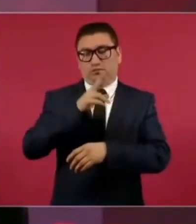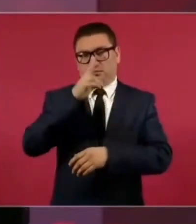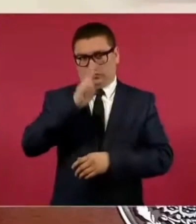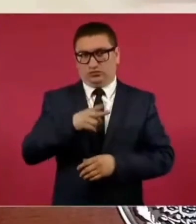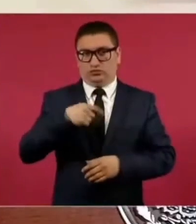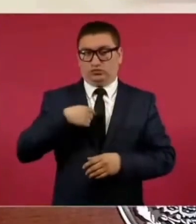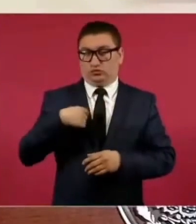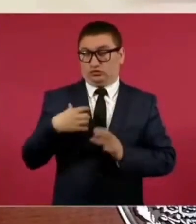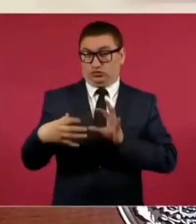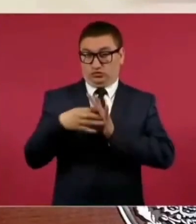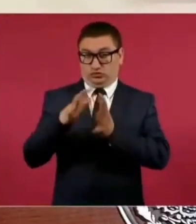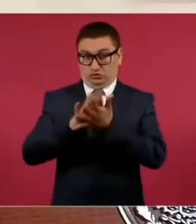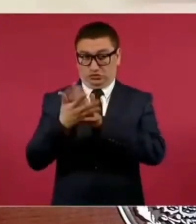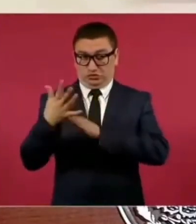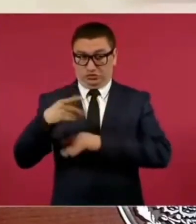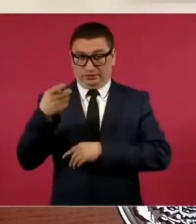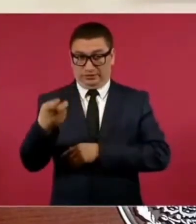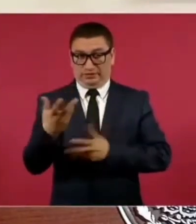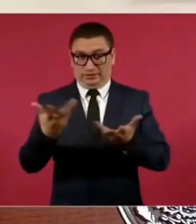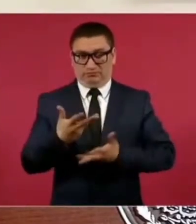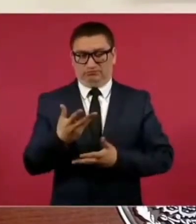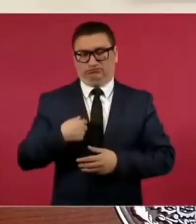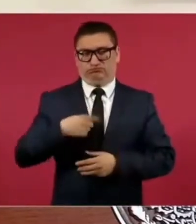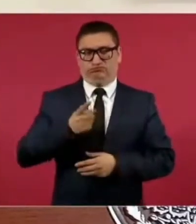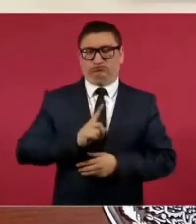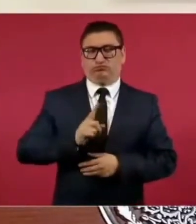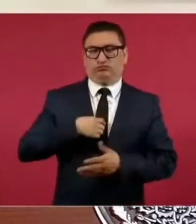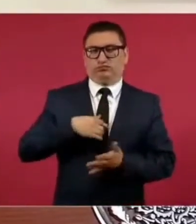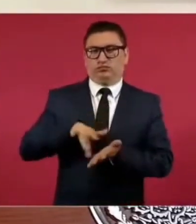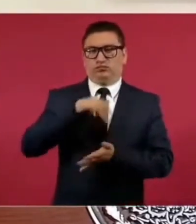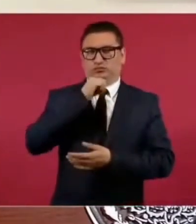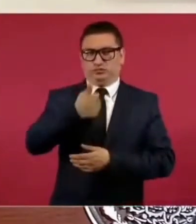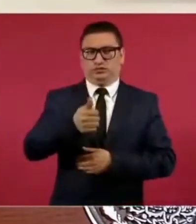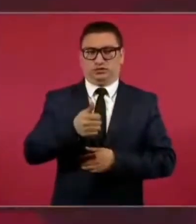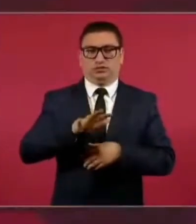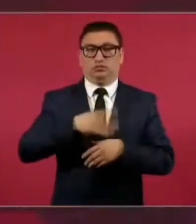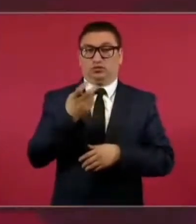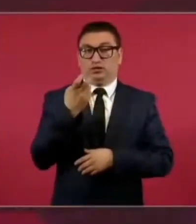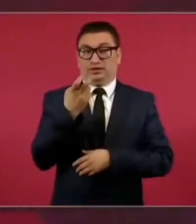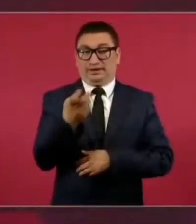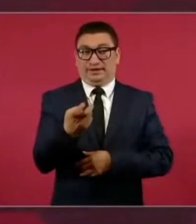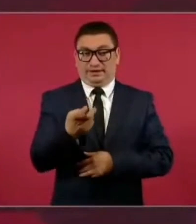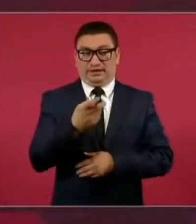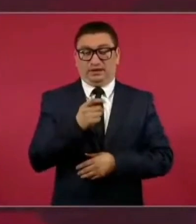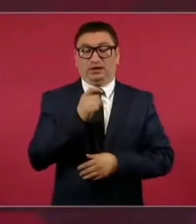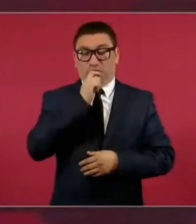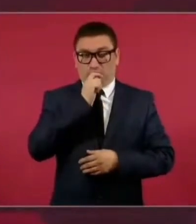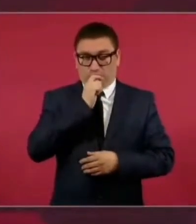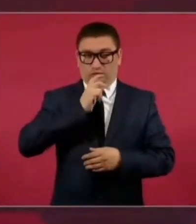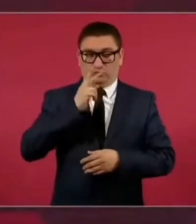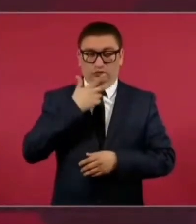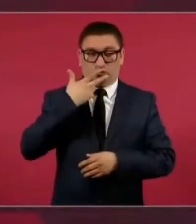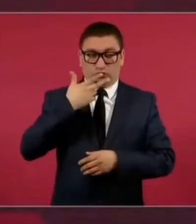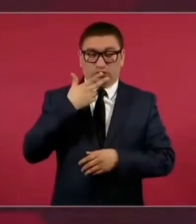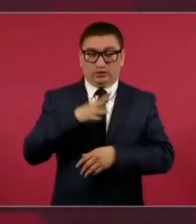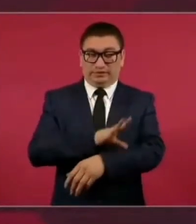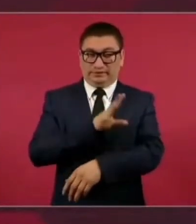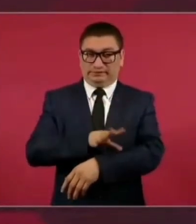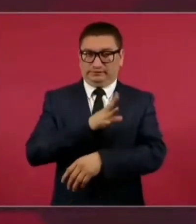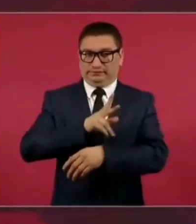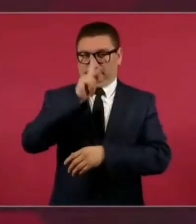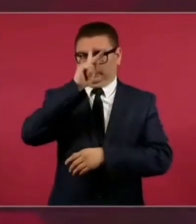de algo que le hace un gravísimo daño